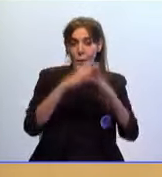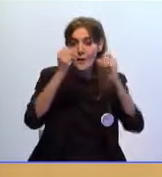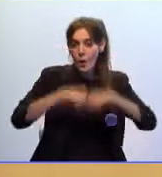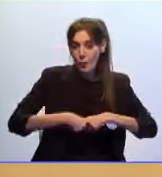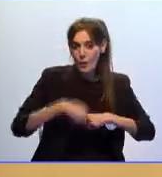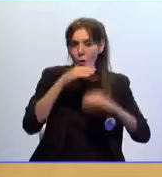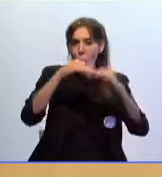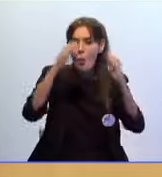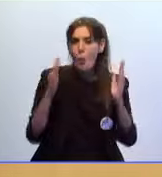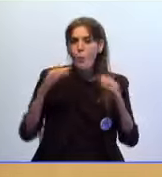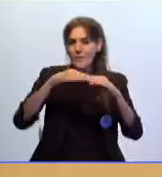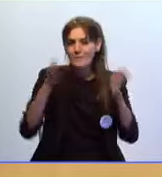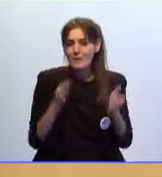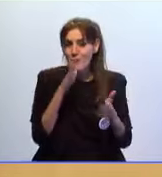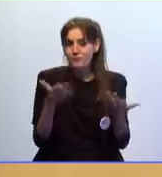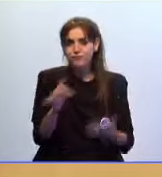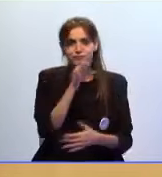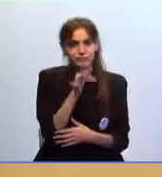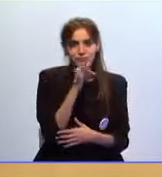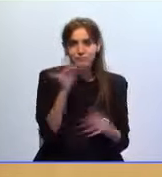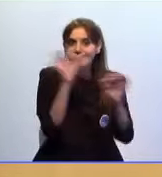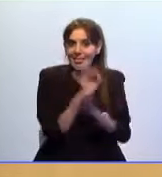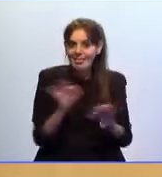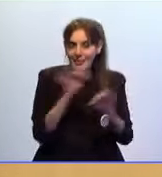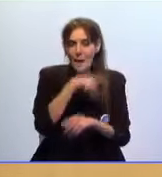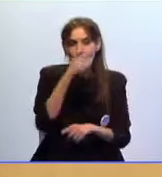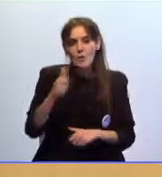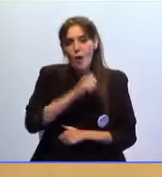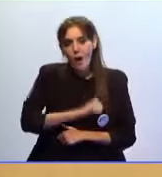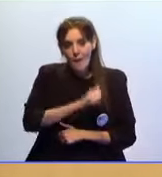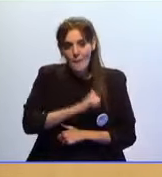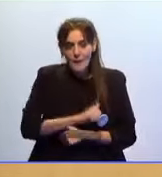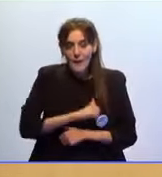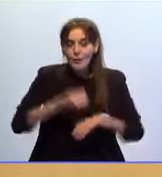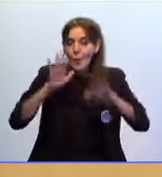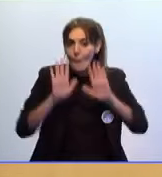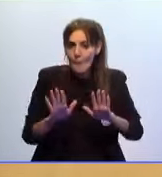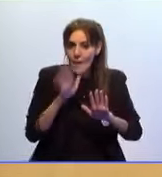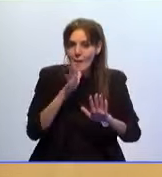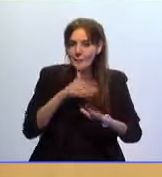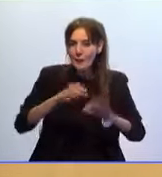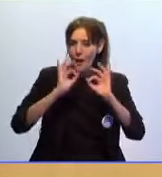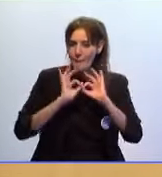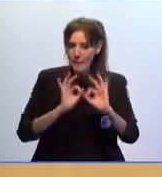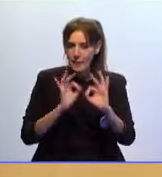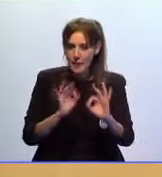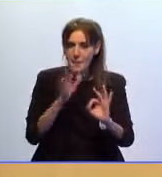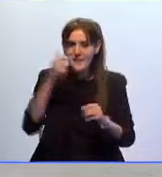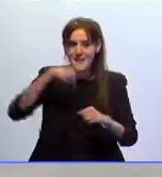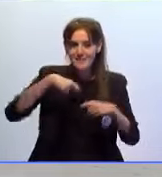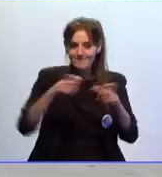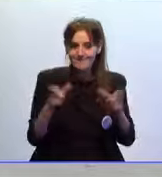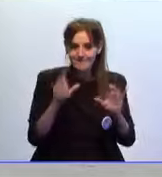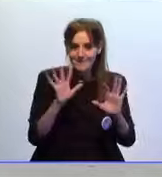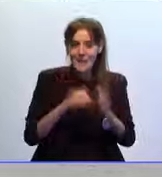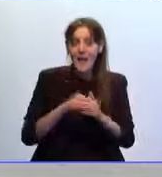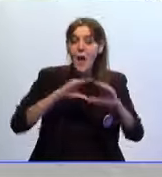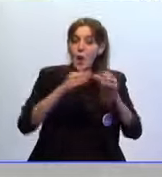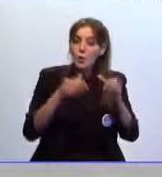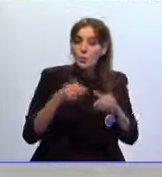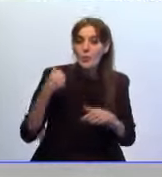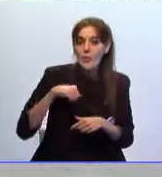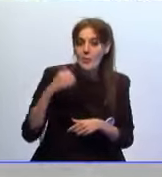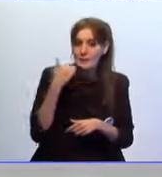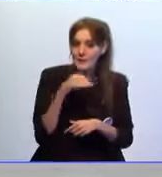plenario. Unas marquesinas que, por cierto, todavía estamos todos los ceutíes esperando, pero también, muy especialmente, este sector. Ceuta ya se ha